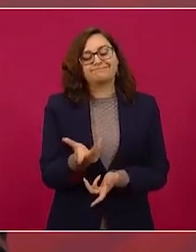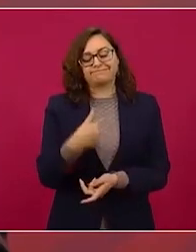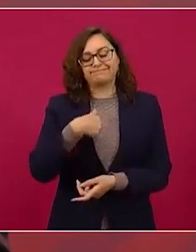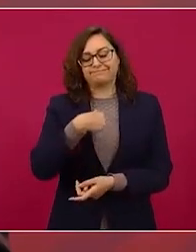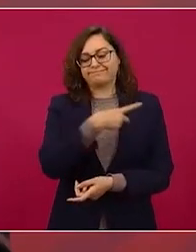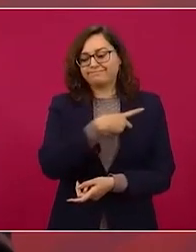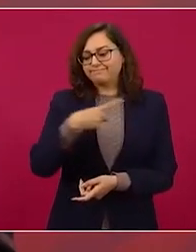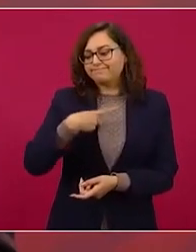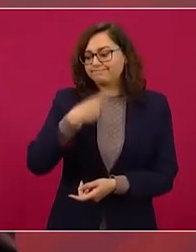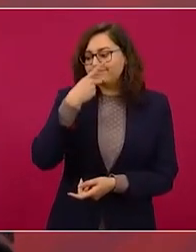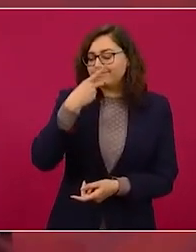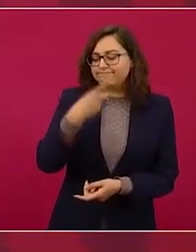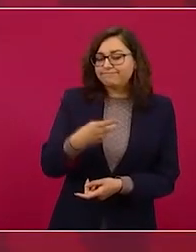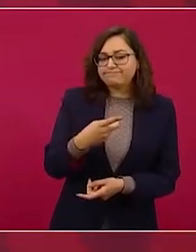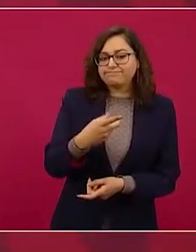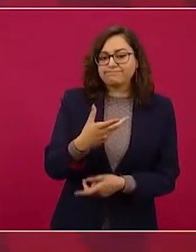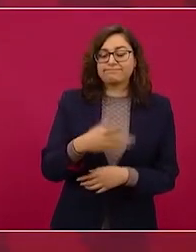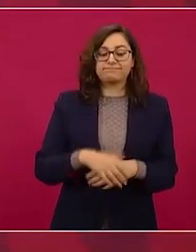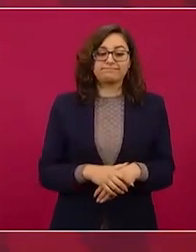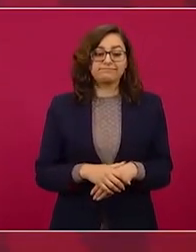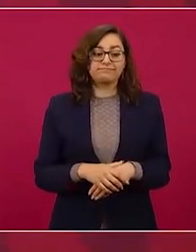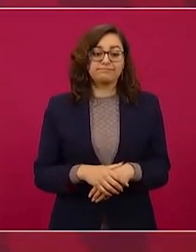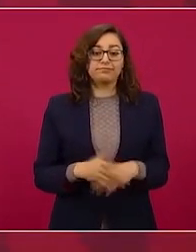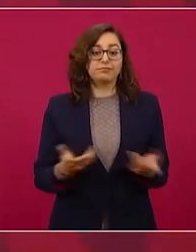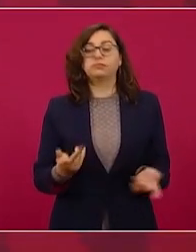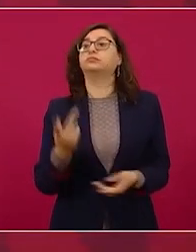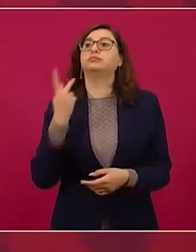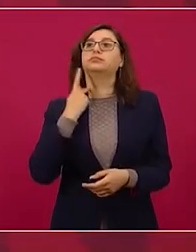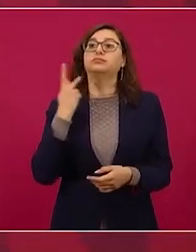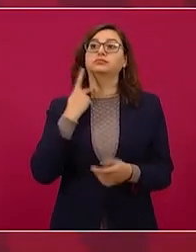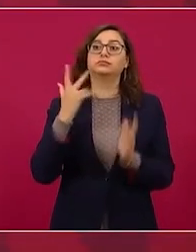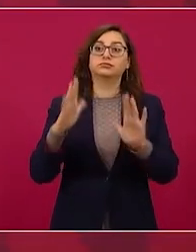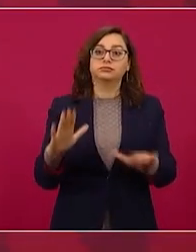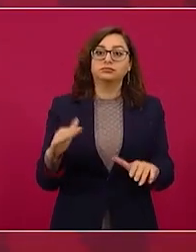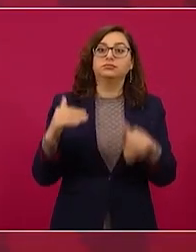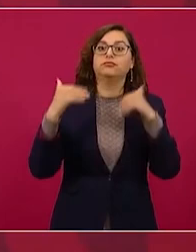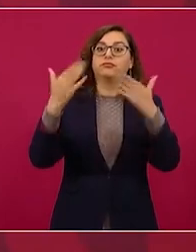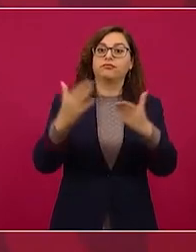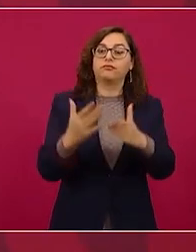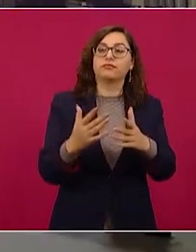el prestigio de la política exterior de México,